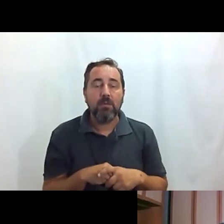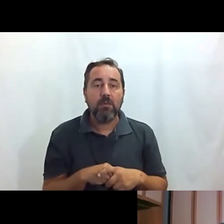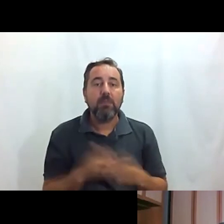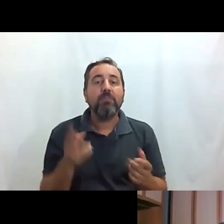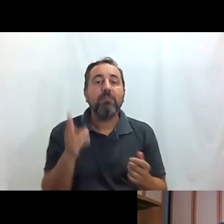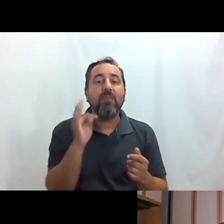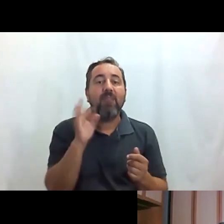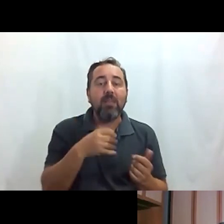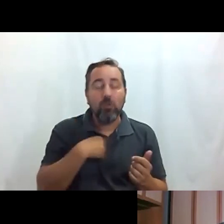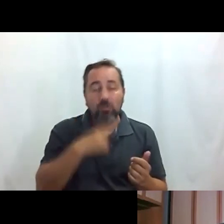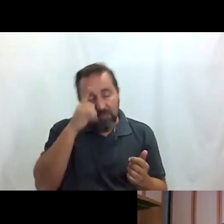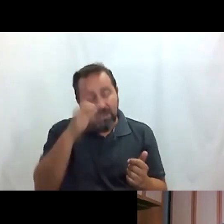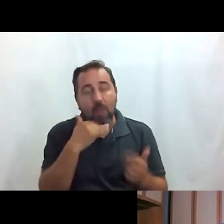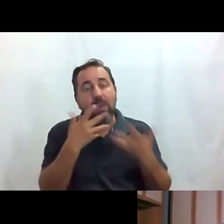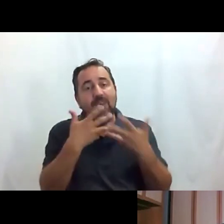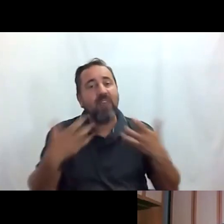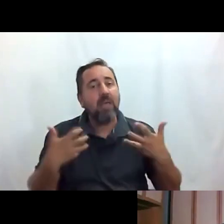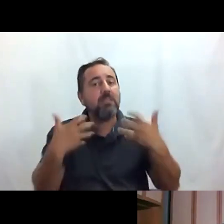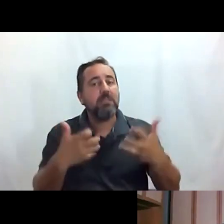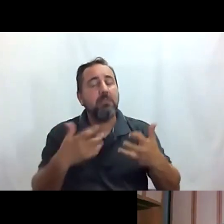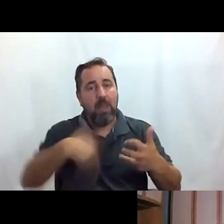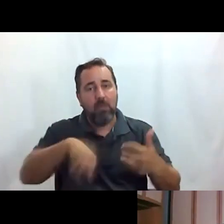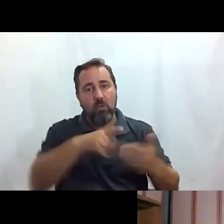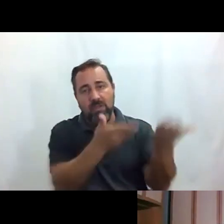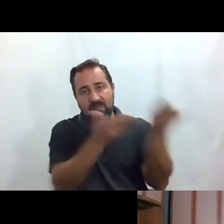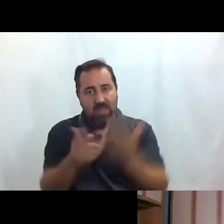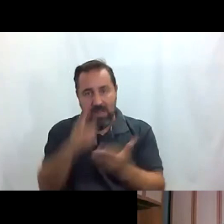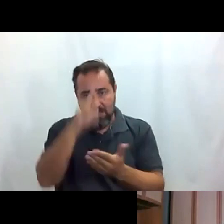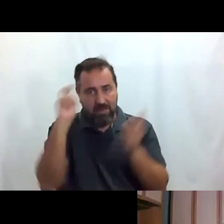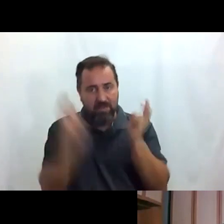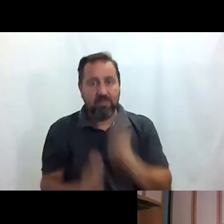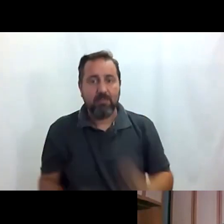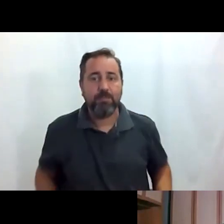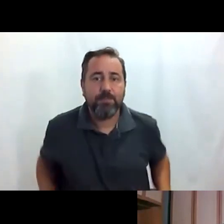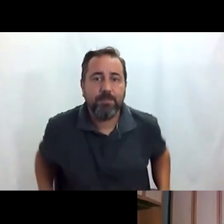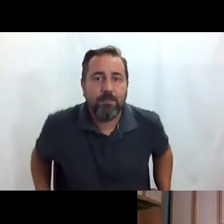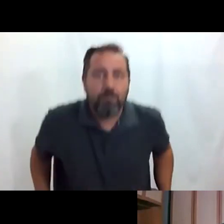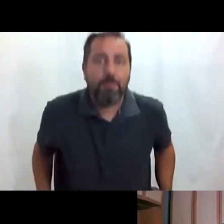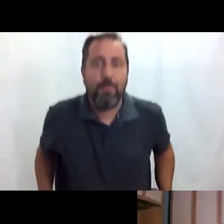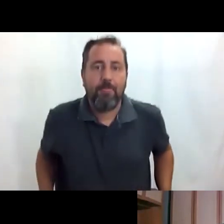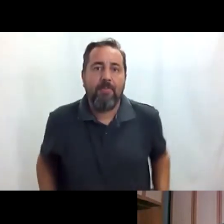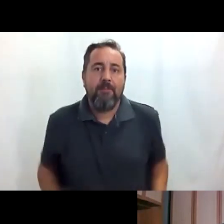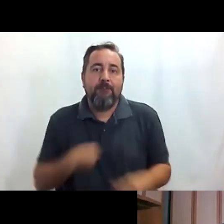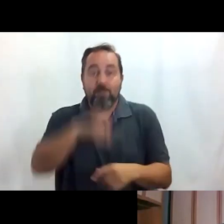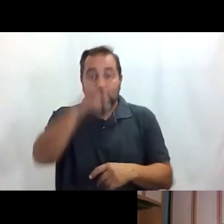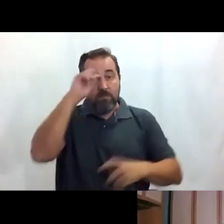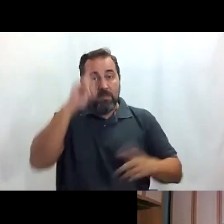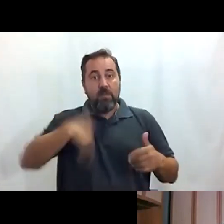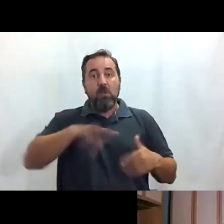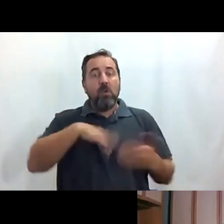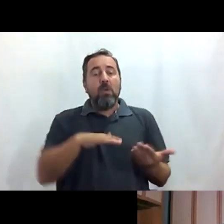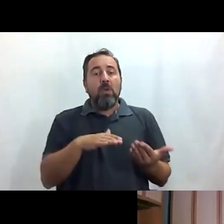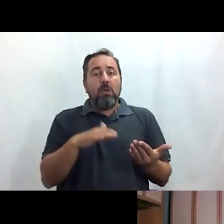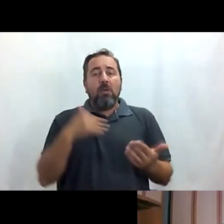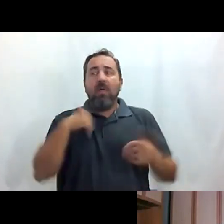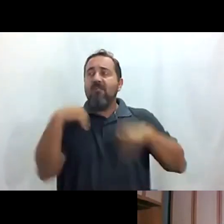Valentín no sé si quieres dar una frase para invitar a todos a venir pues que aquí en Madrid acogemos a todos los que